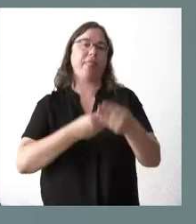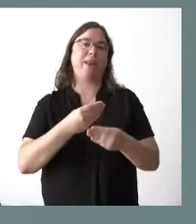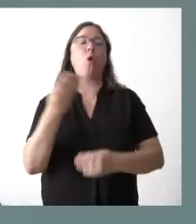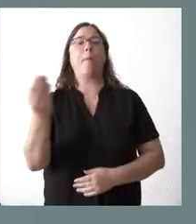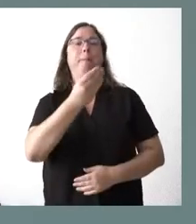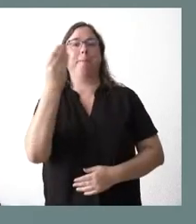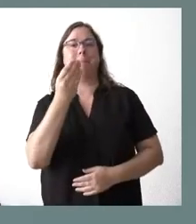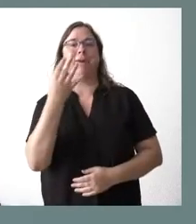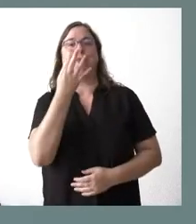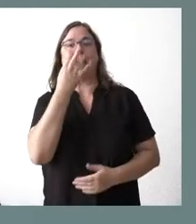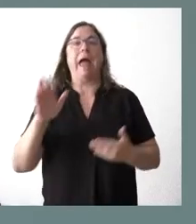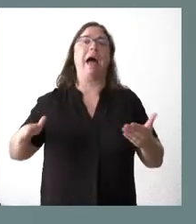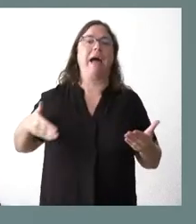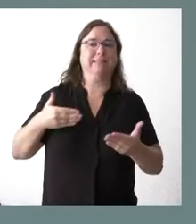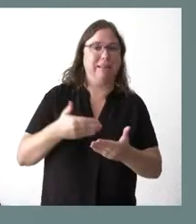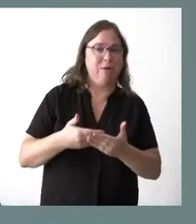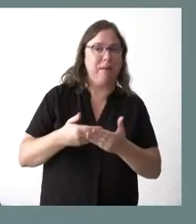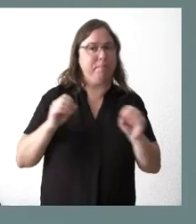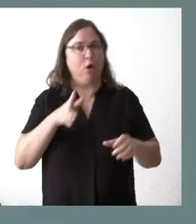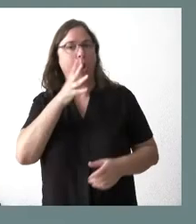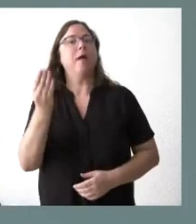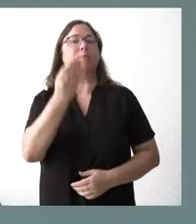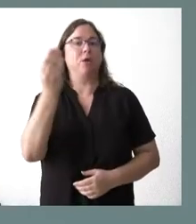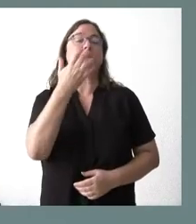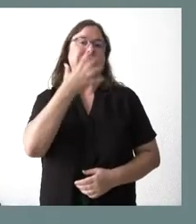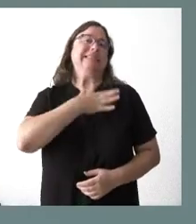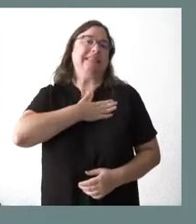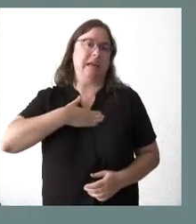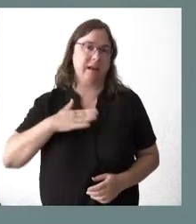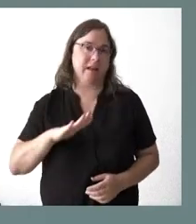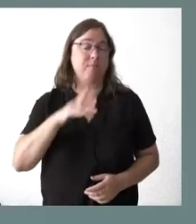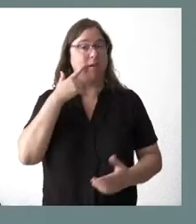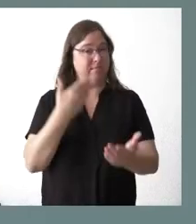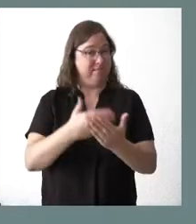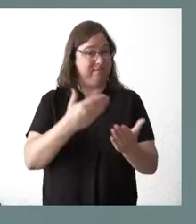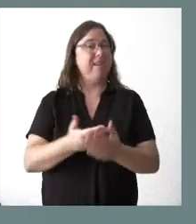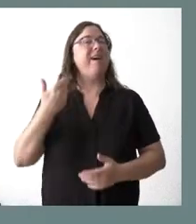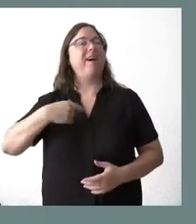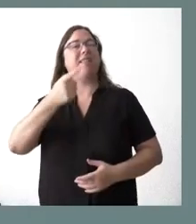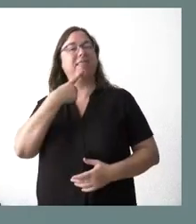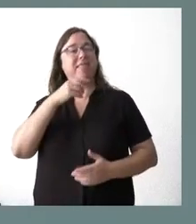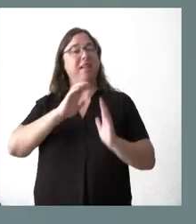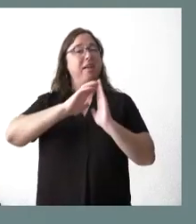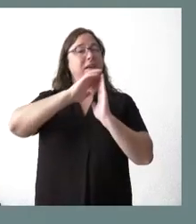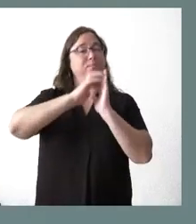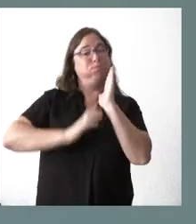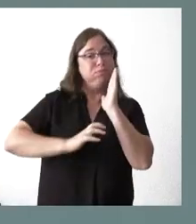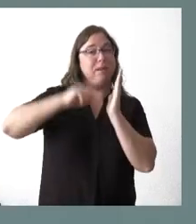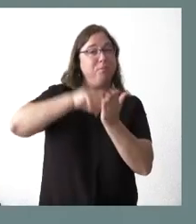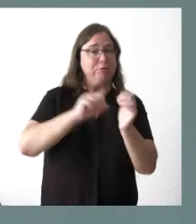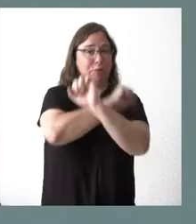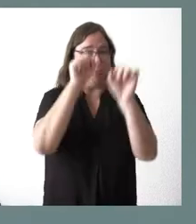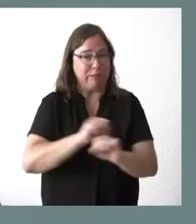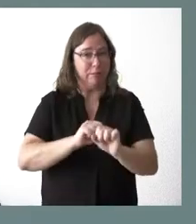venía haciendo hasta este momento. Y se demuestra también que no era cierto aquello de que bajar impuestos era imposible o que bajar impuestos es malo,